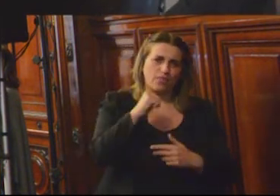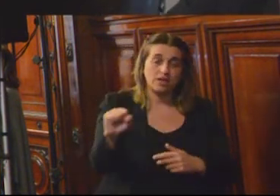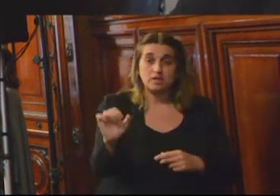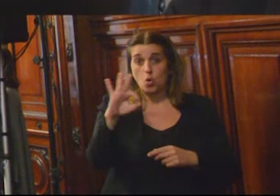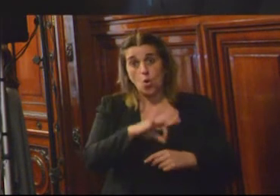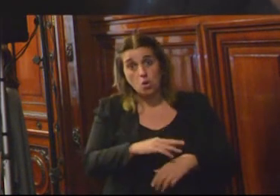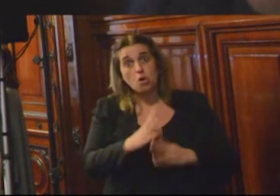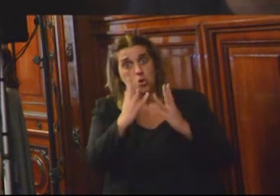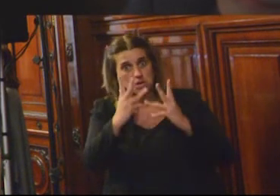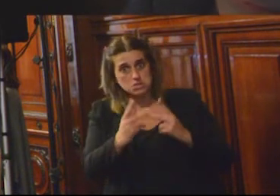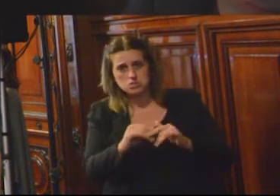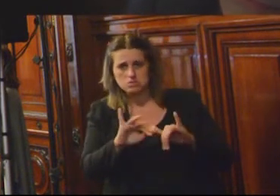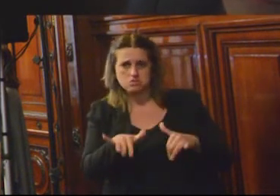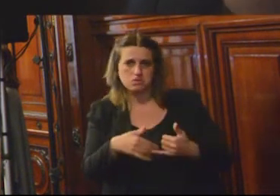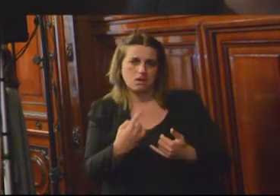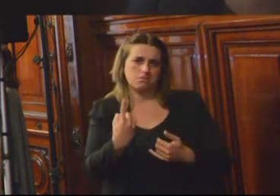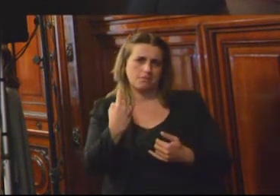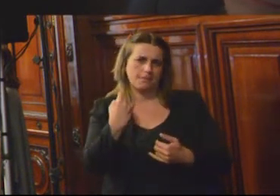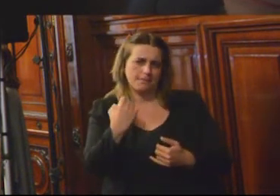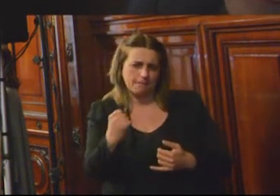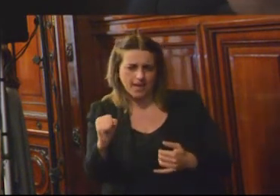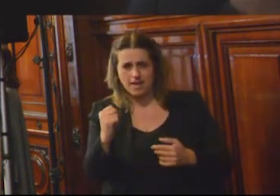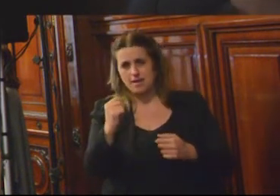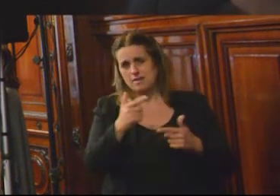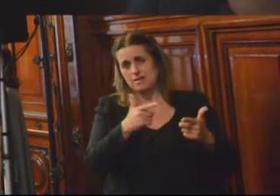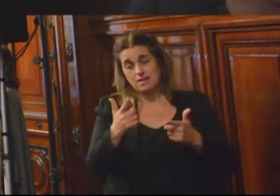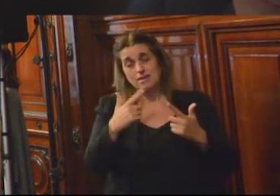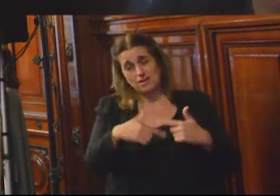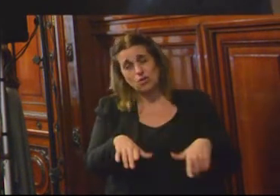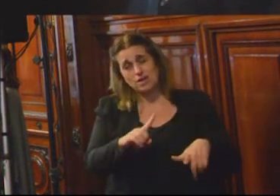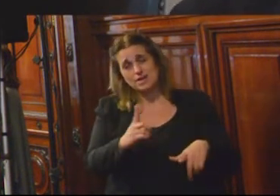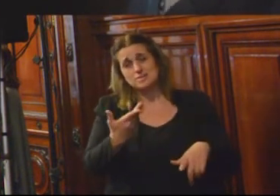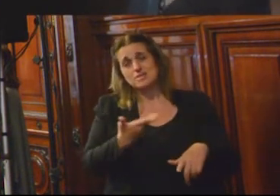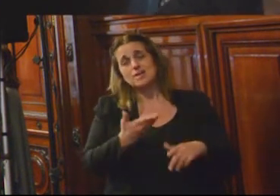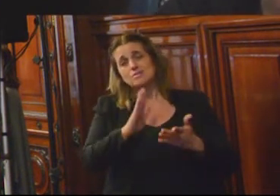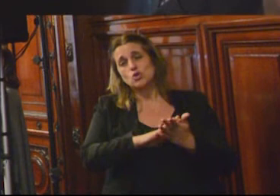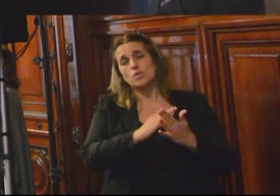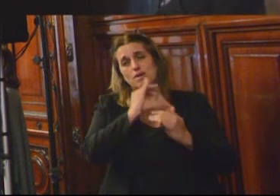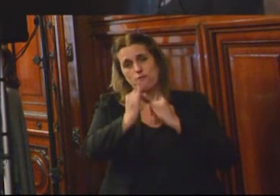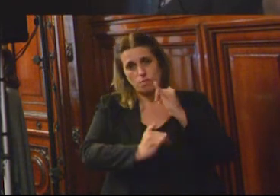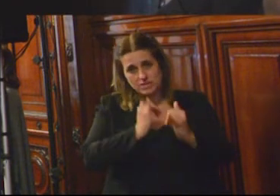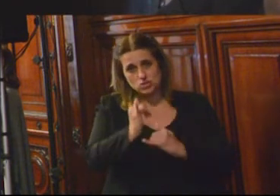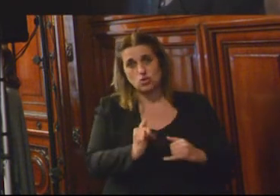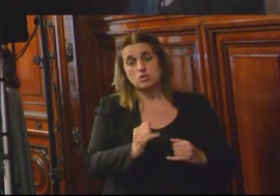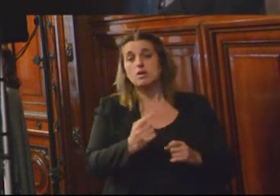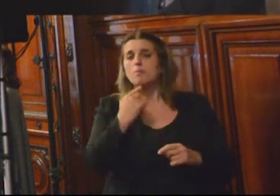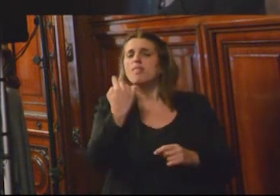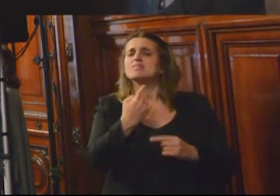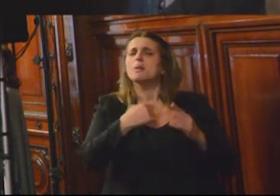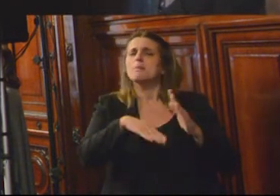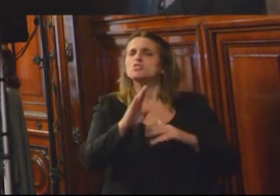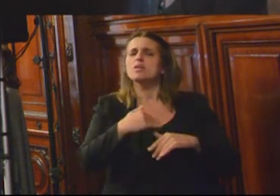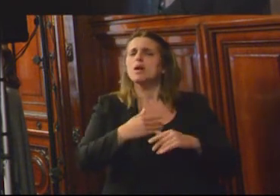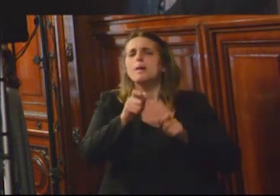criminales, la respuesta que a veces se exige de ciertos medios de comunicación y de la sociedad es mano dura y más cárcel.